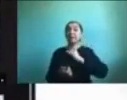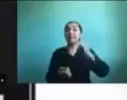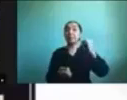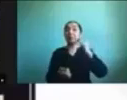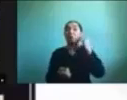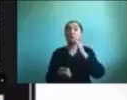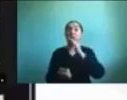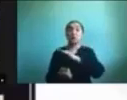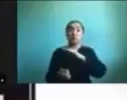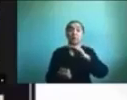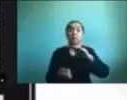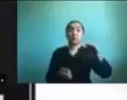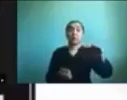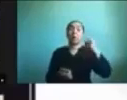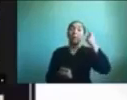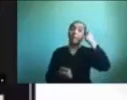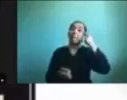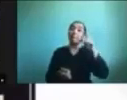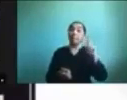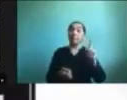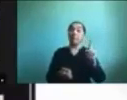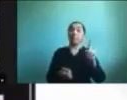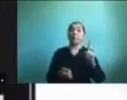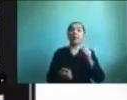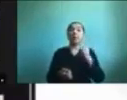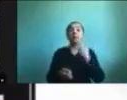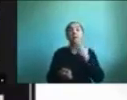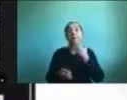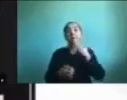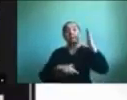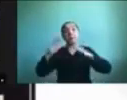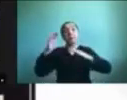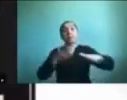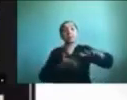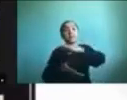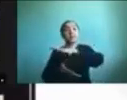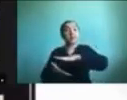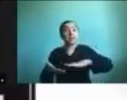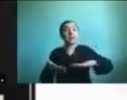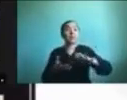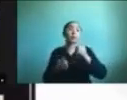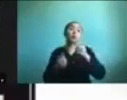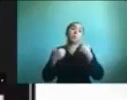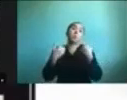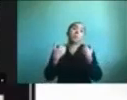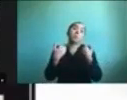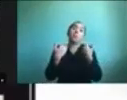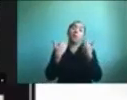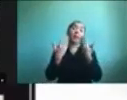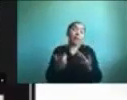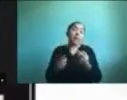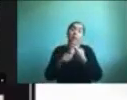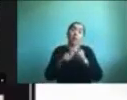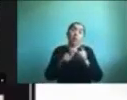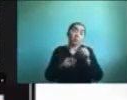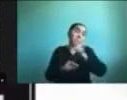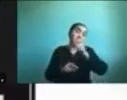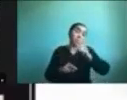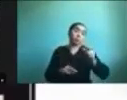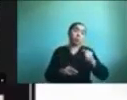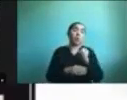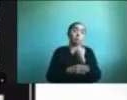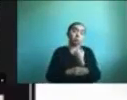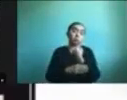más pequeños pero que también según la situación puede ser útil para cualquier otra persona para el uso de herramientas